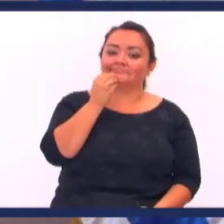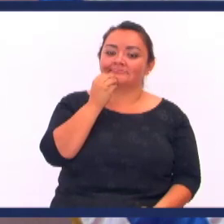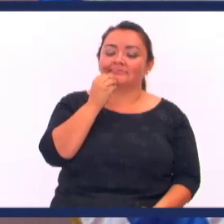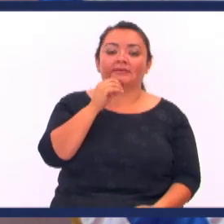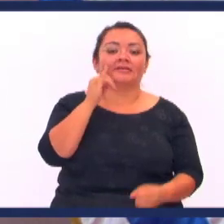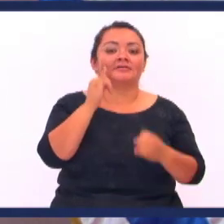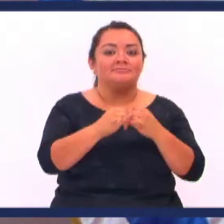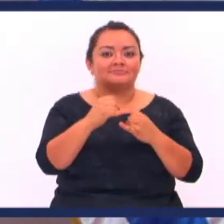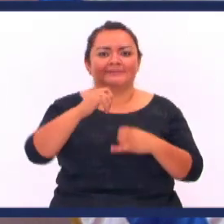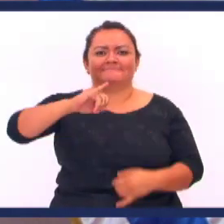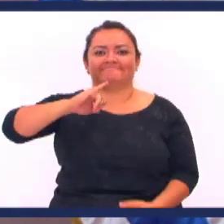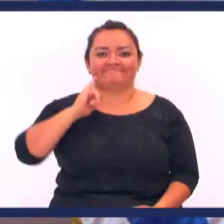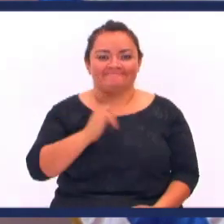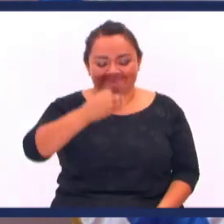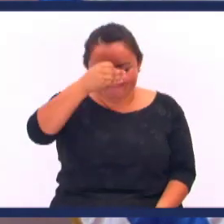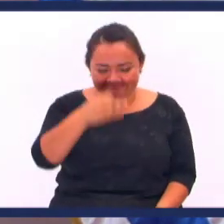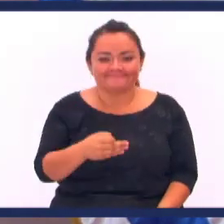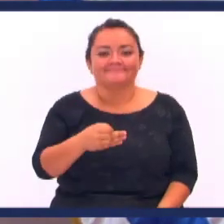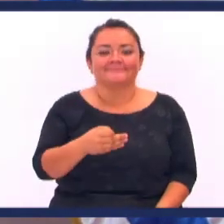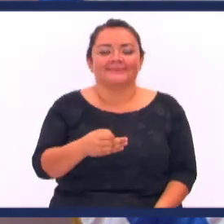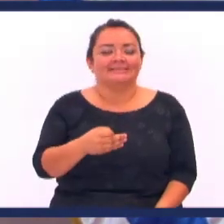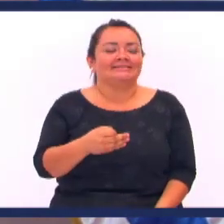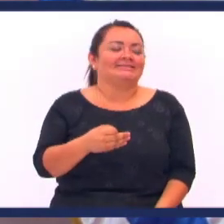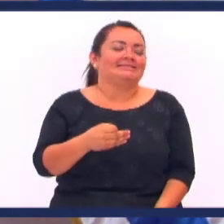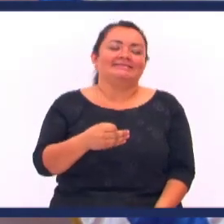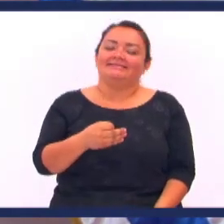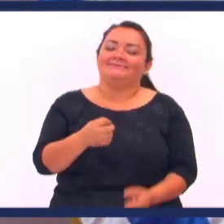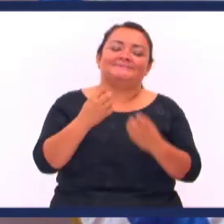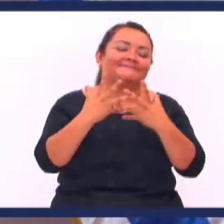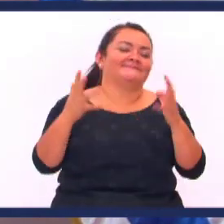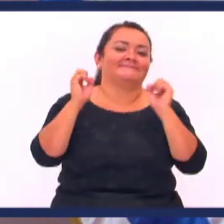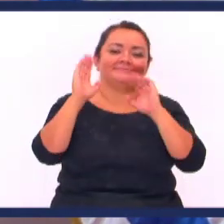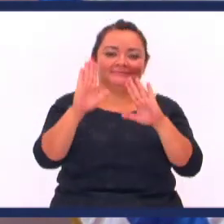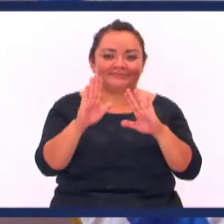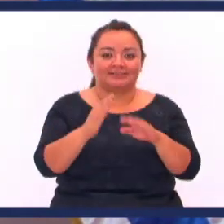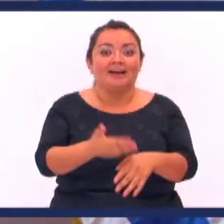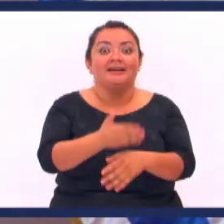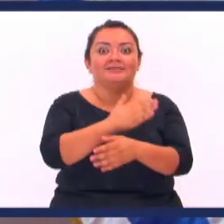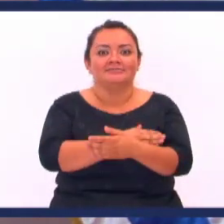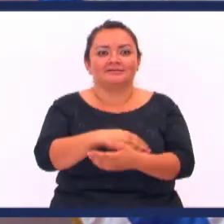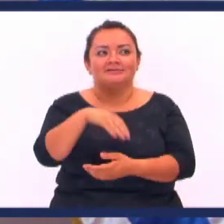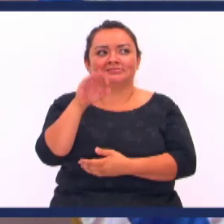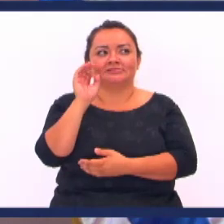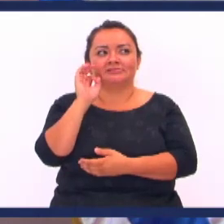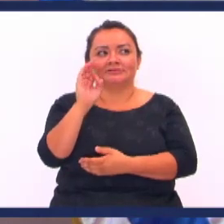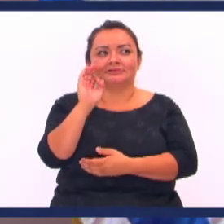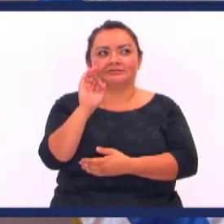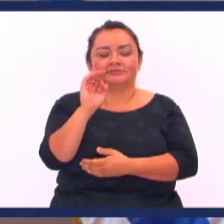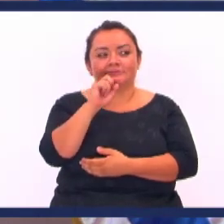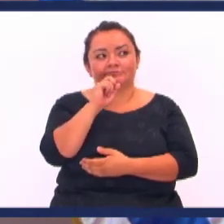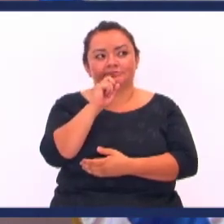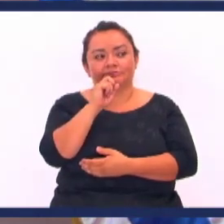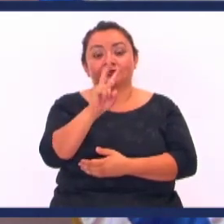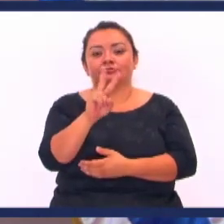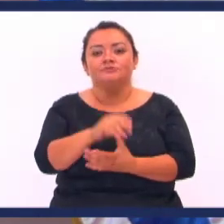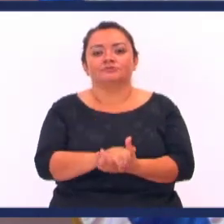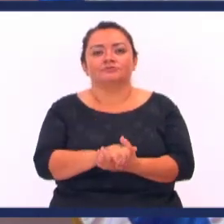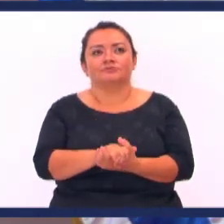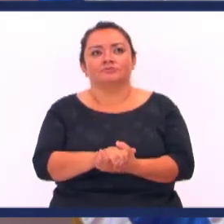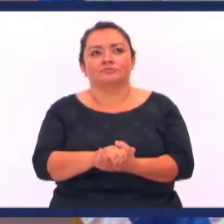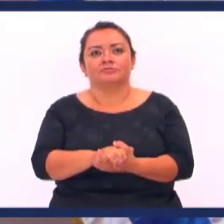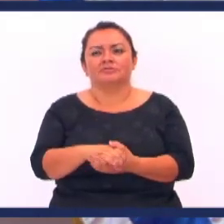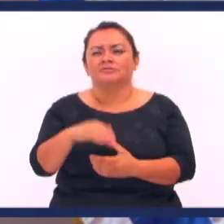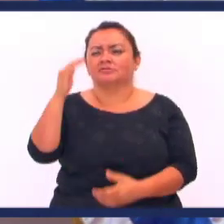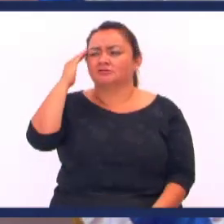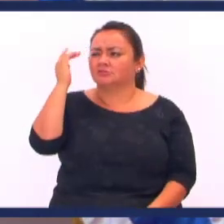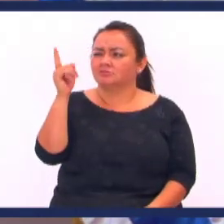final Al que se haya quedado Va a tener Una recompensa Antes de comenzar La prédica De las tres De las dos Perdón Estaba